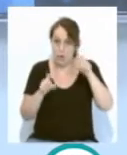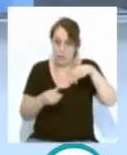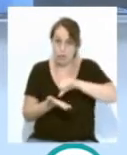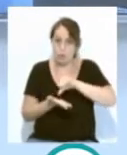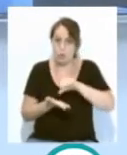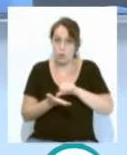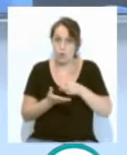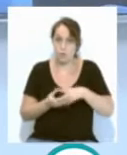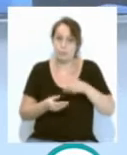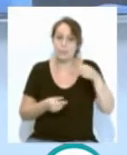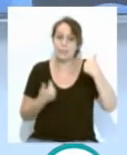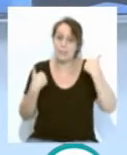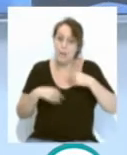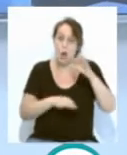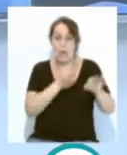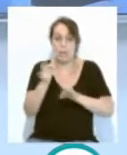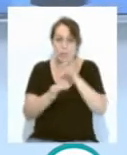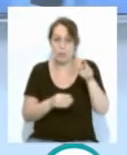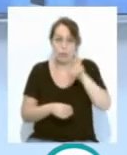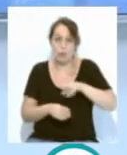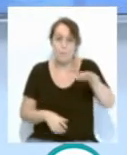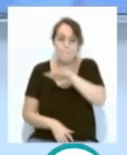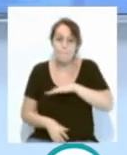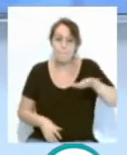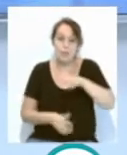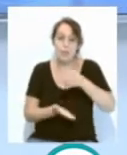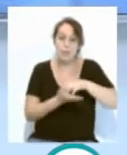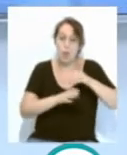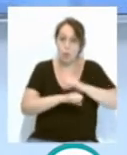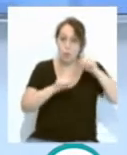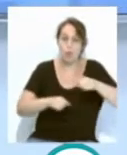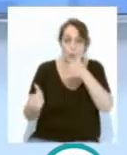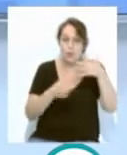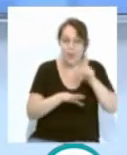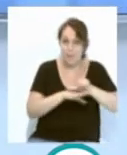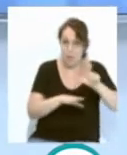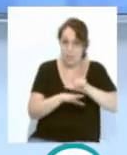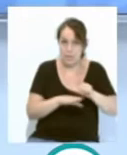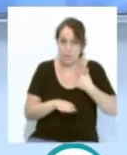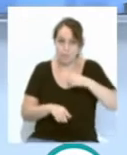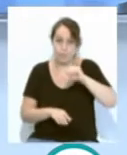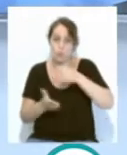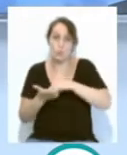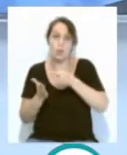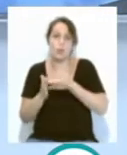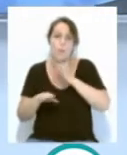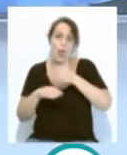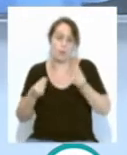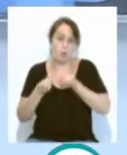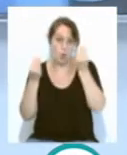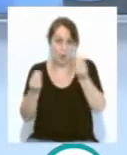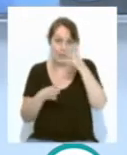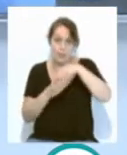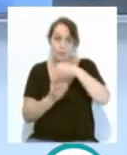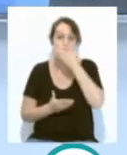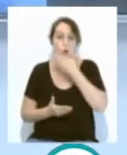ciudad. Ha adjudicado la reurbanización de los patios del Centro de Adultos Viento de Levante y ha aprobado el proyecto para mejoras en